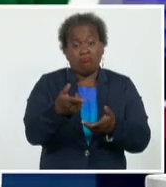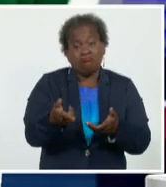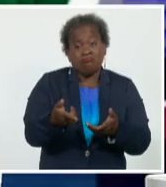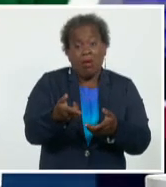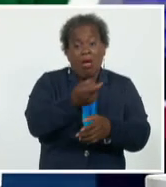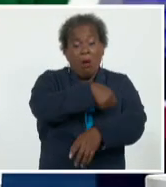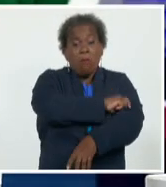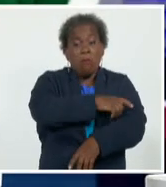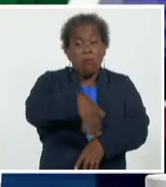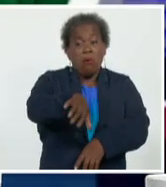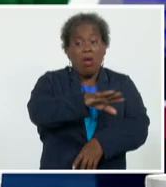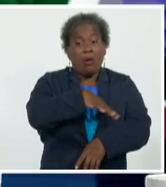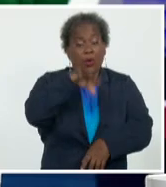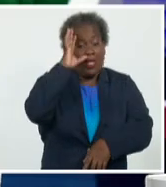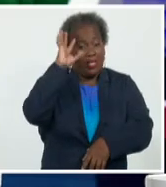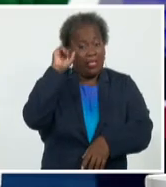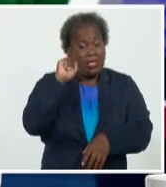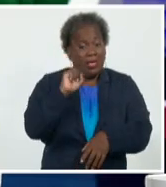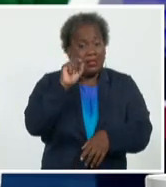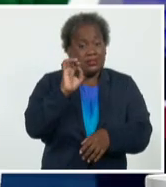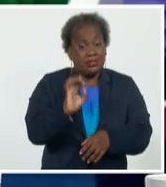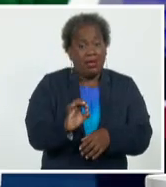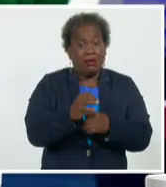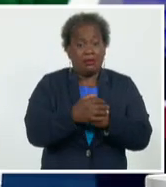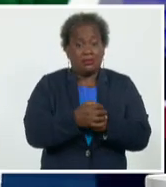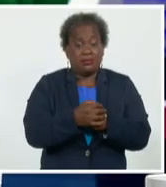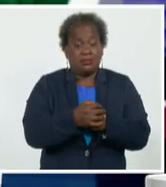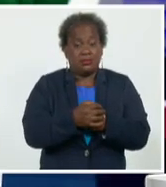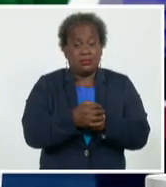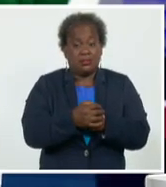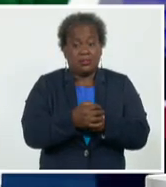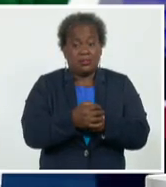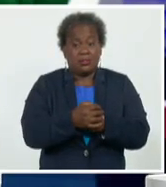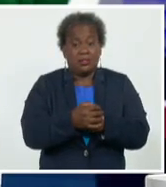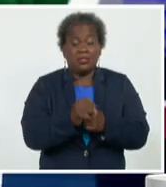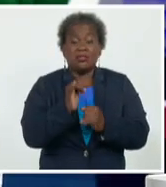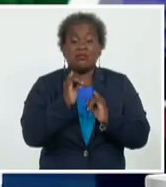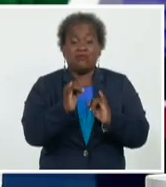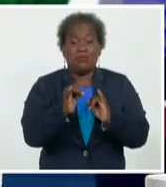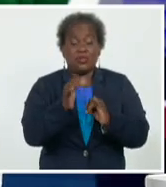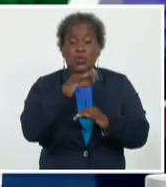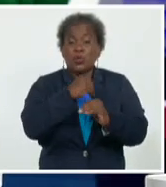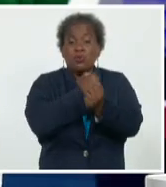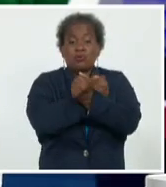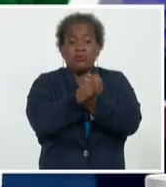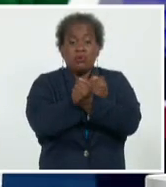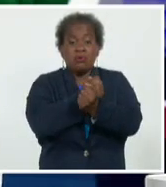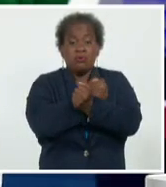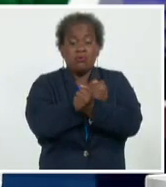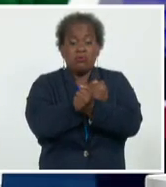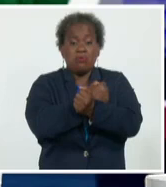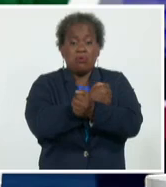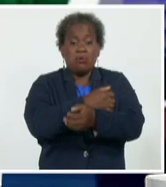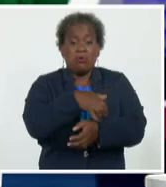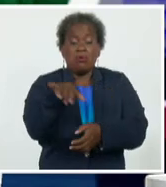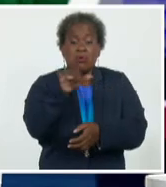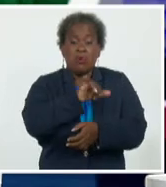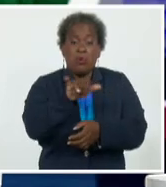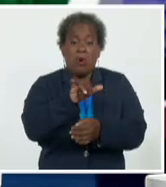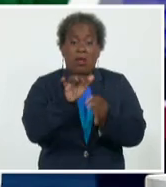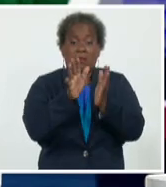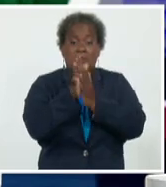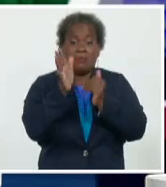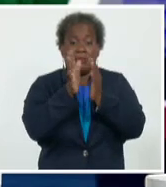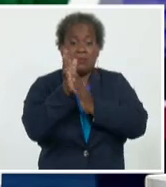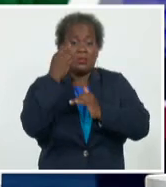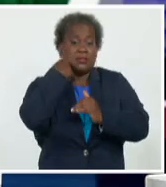teniendo en cuenta la transmisión que estamos teniendo. es el mismo riesgo que tal vez tuvimos en algunos meses del año